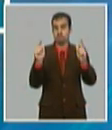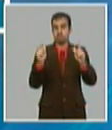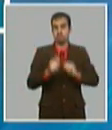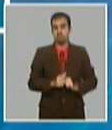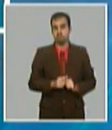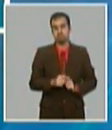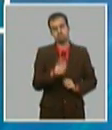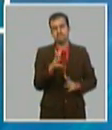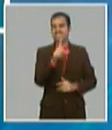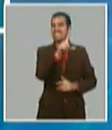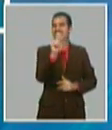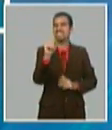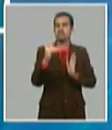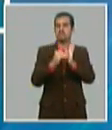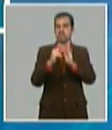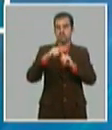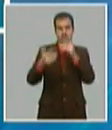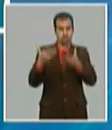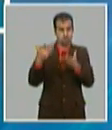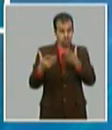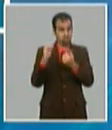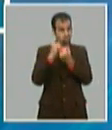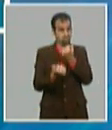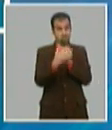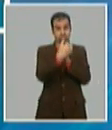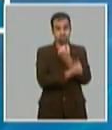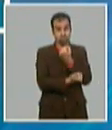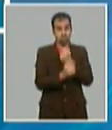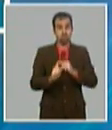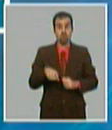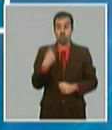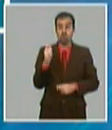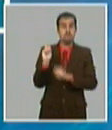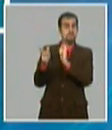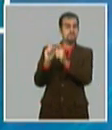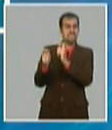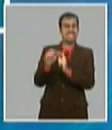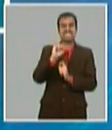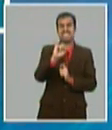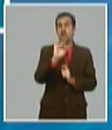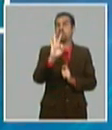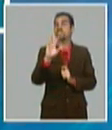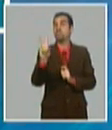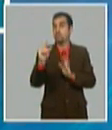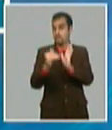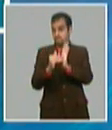llegar a 100 mil toneladas de maíz fíjense que estamos importando 682 mil de todas maneras